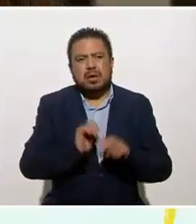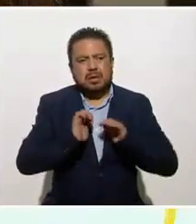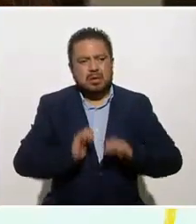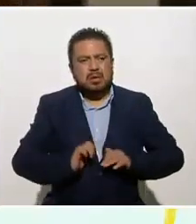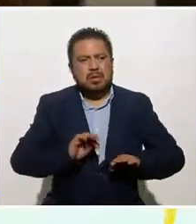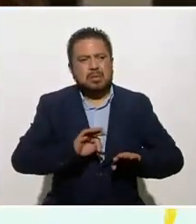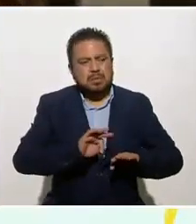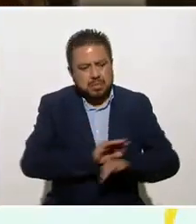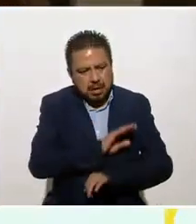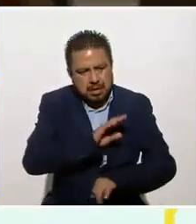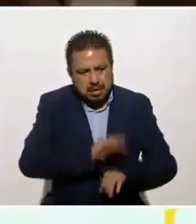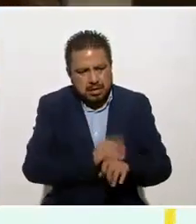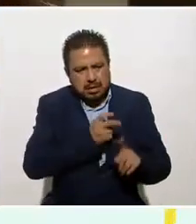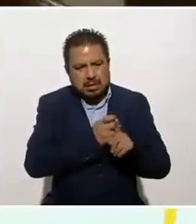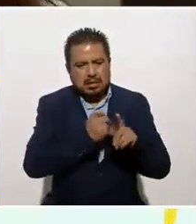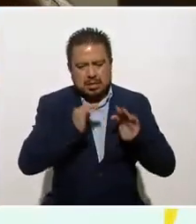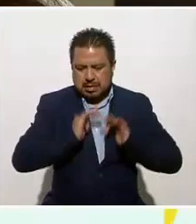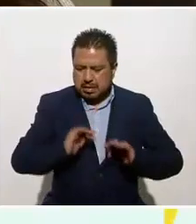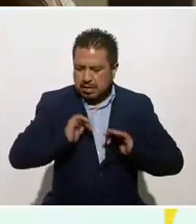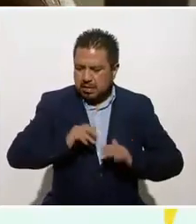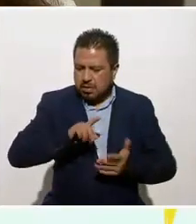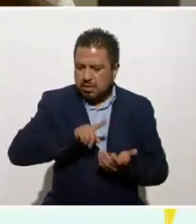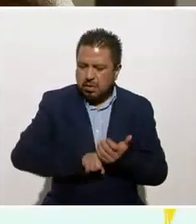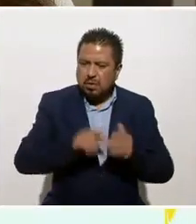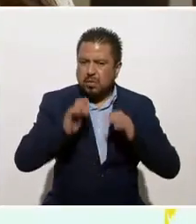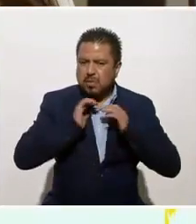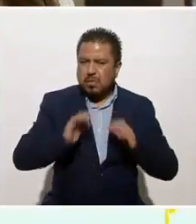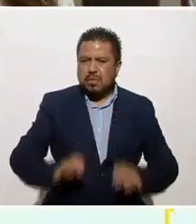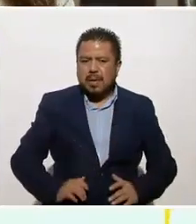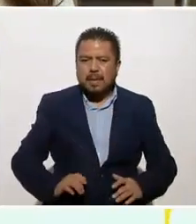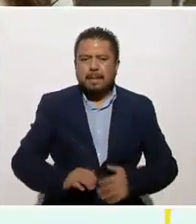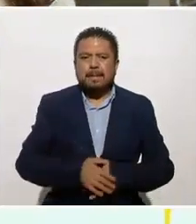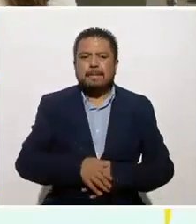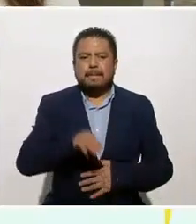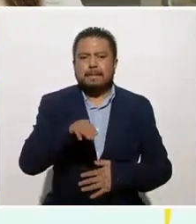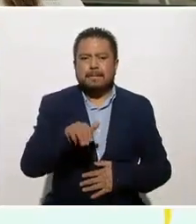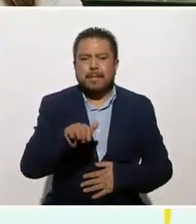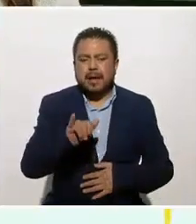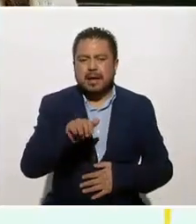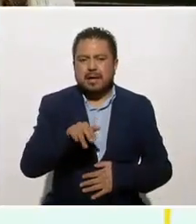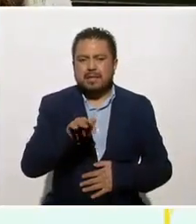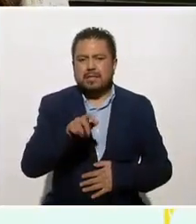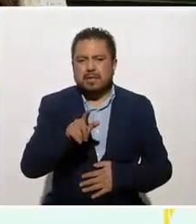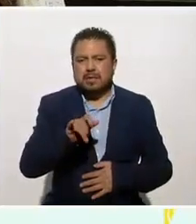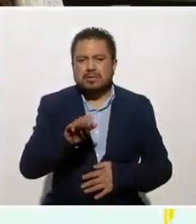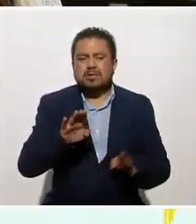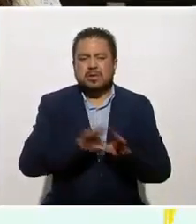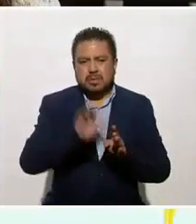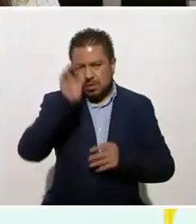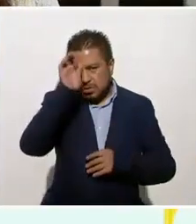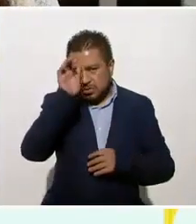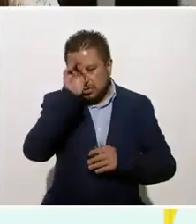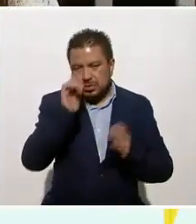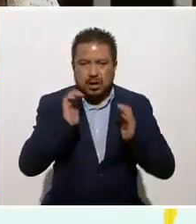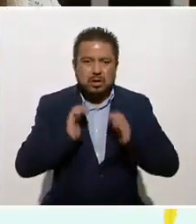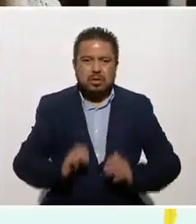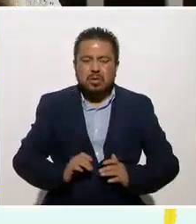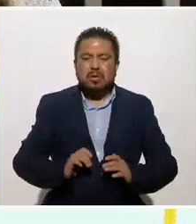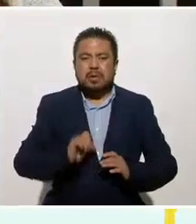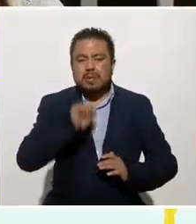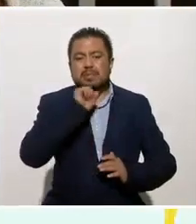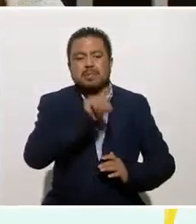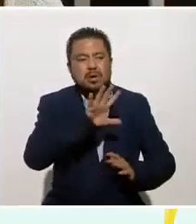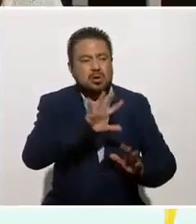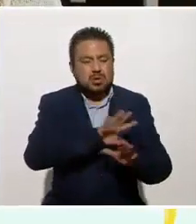te estás relajando, estás metiendo el cuerpo. Mindfulness abarca tanto conciencia corporal como, y de hecho